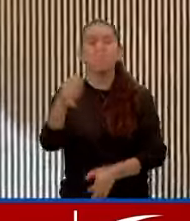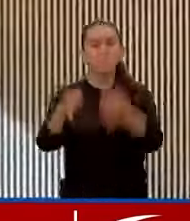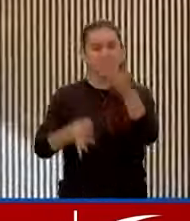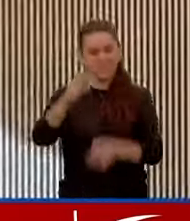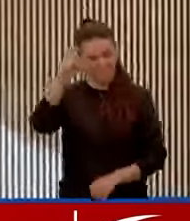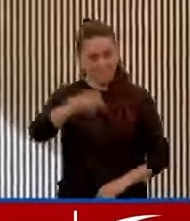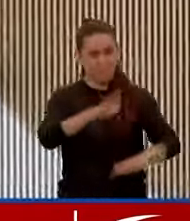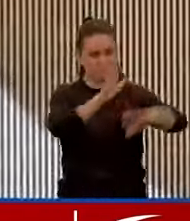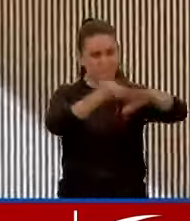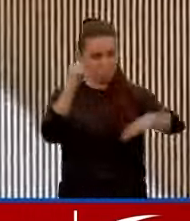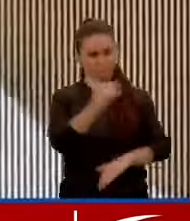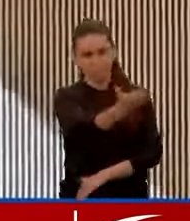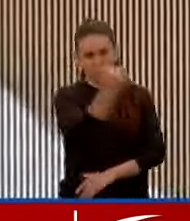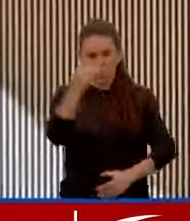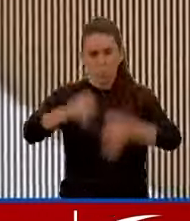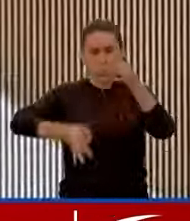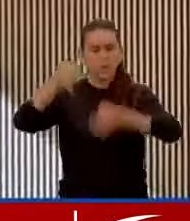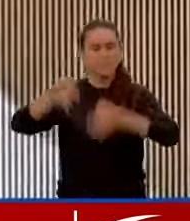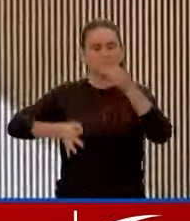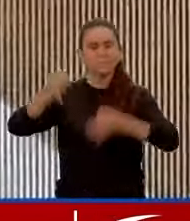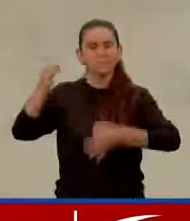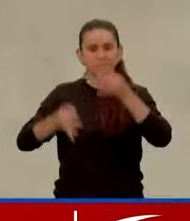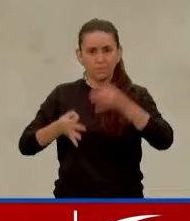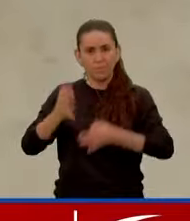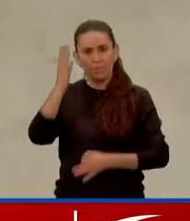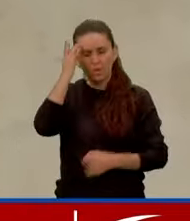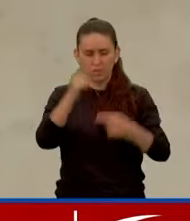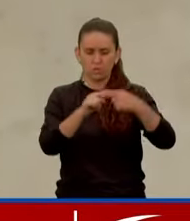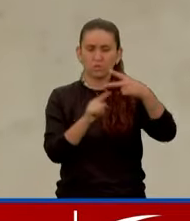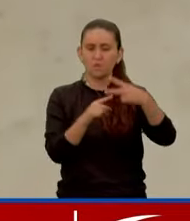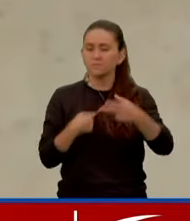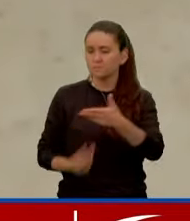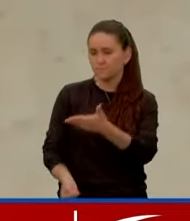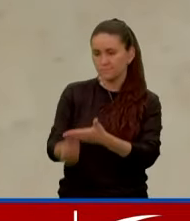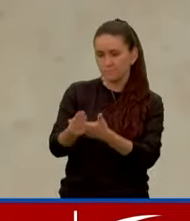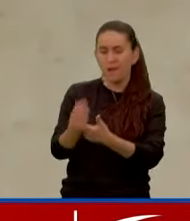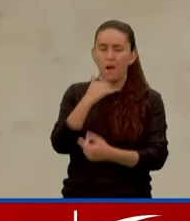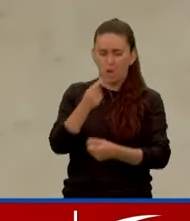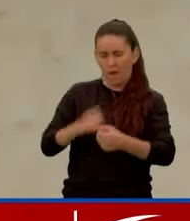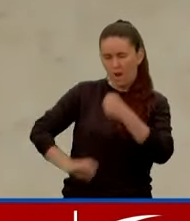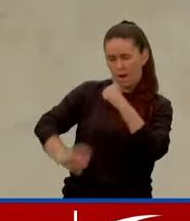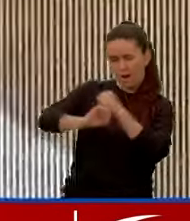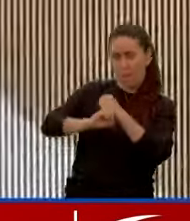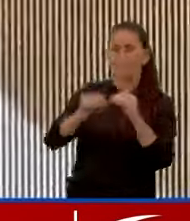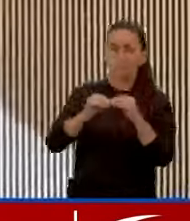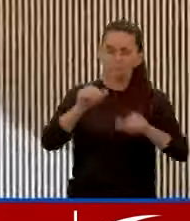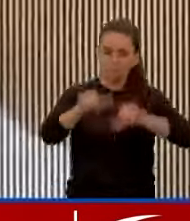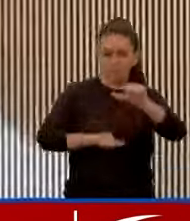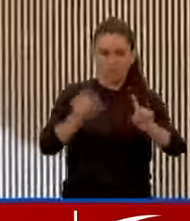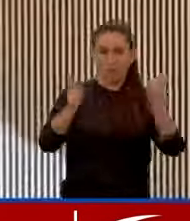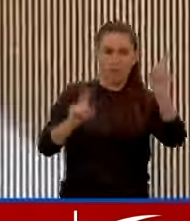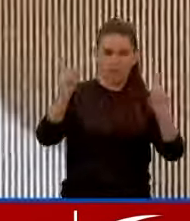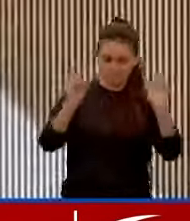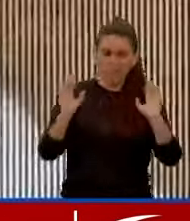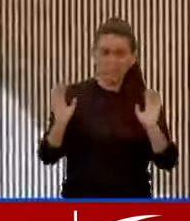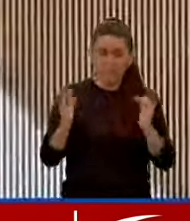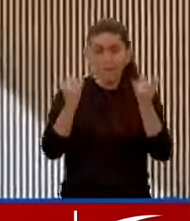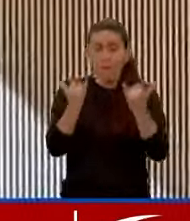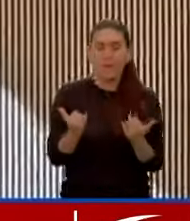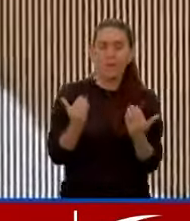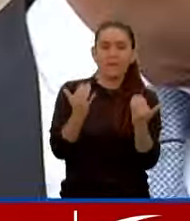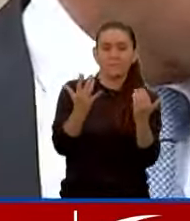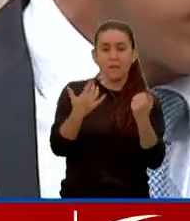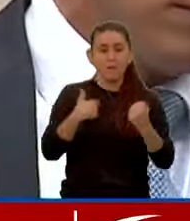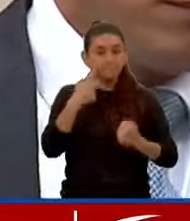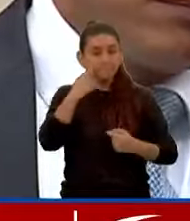llama a juicio por estos dos delitos. ¿Qué se espera ahora? Ahora se está a la espera de la audiencia de acusación en